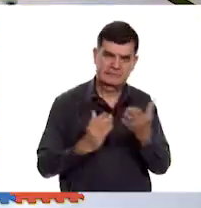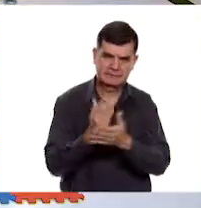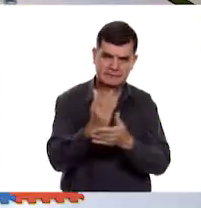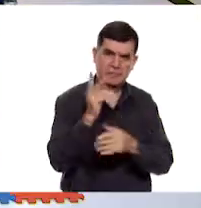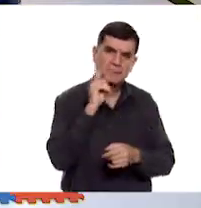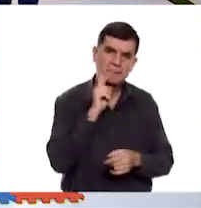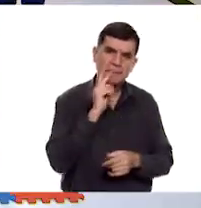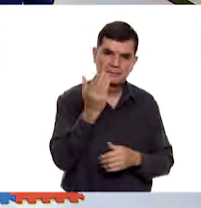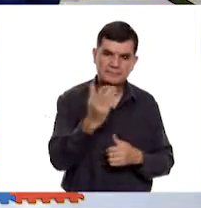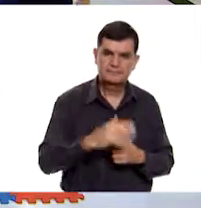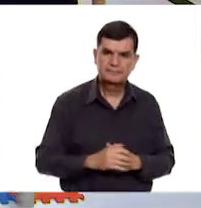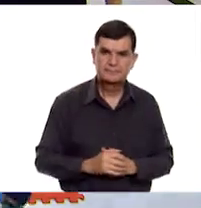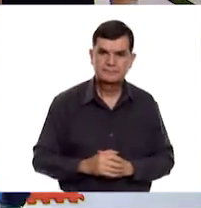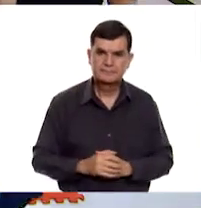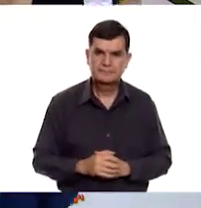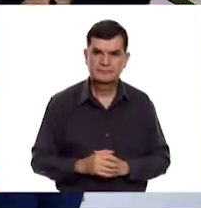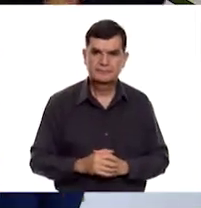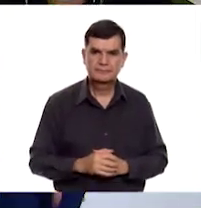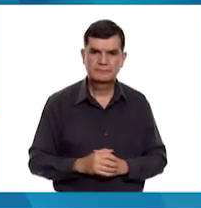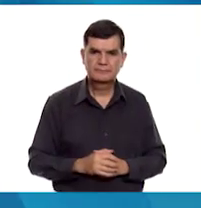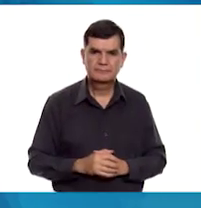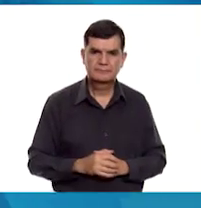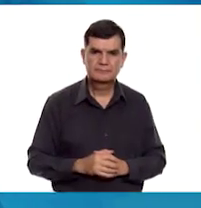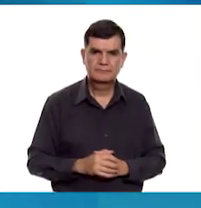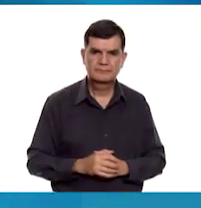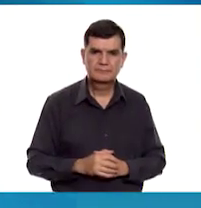Me parece muy bien. Aquí tengo el dardo. Y ahí va.